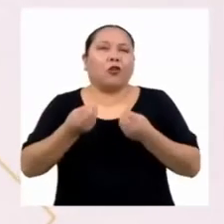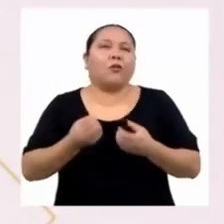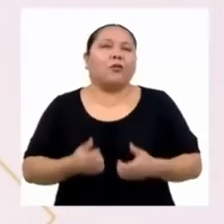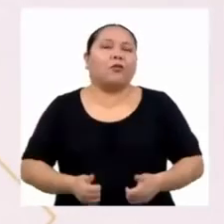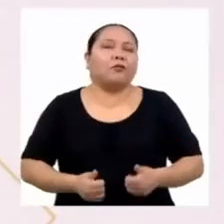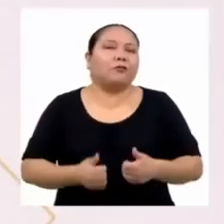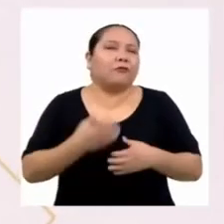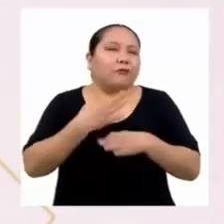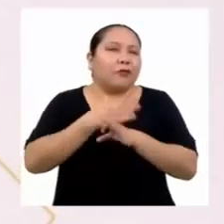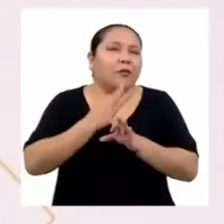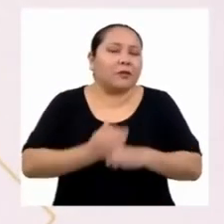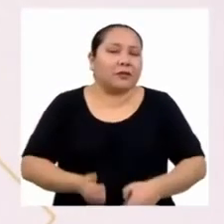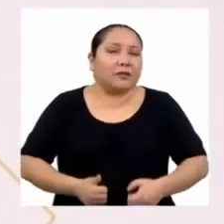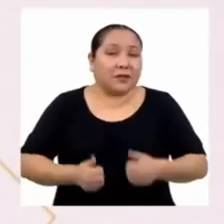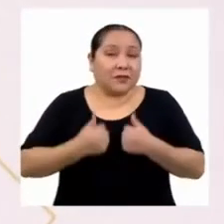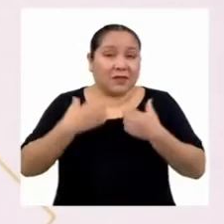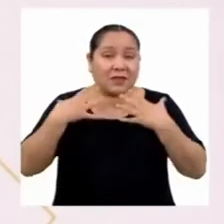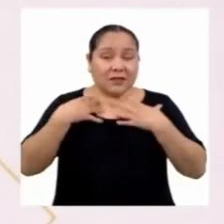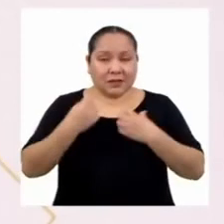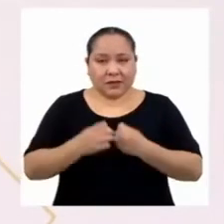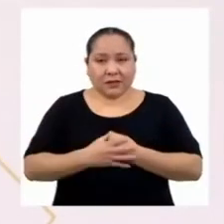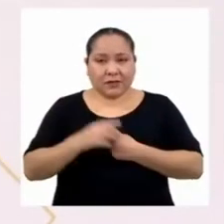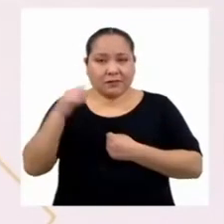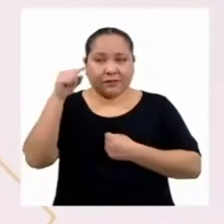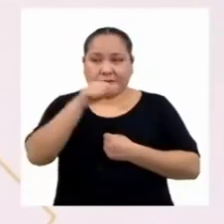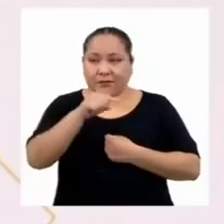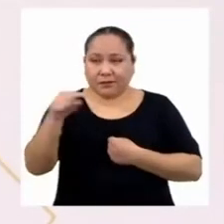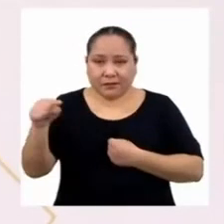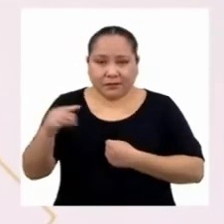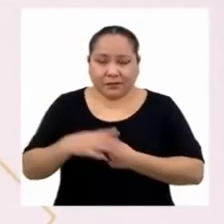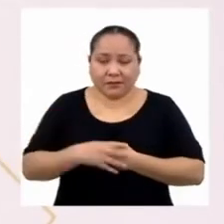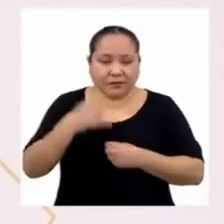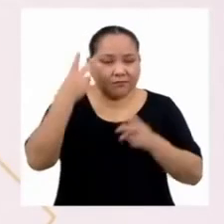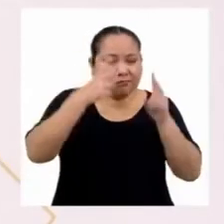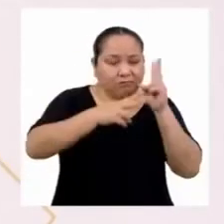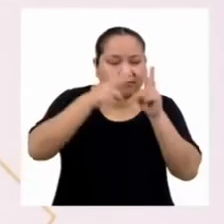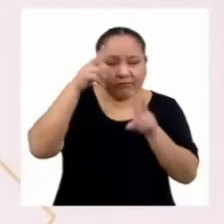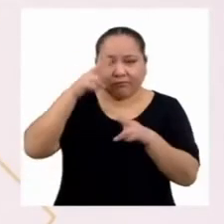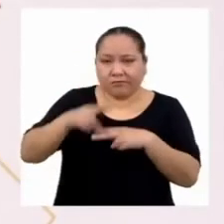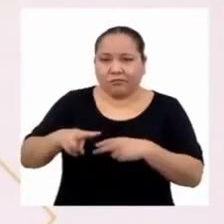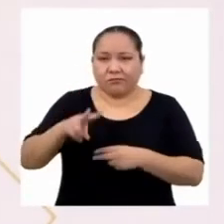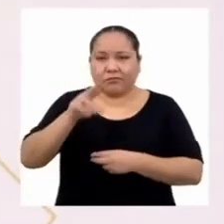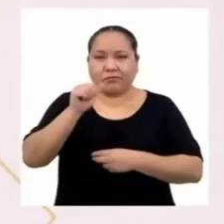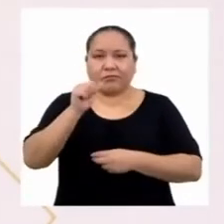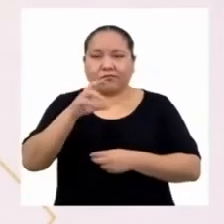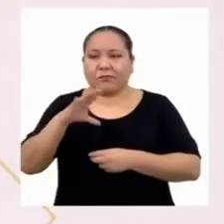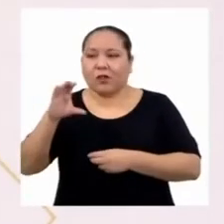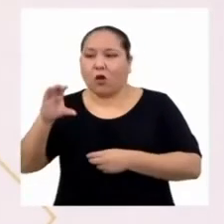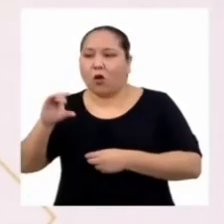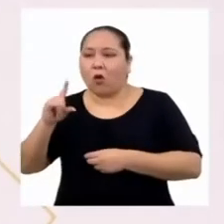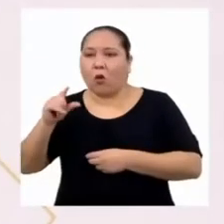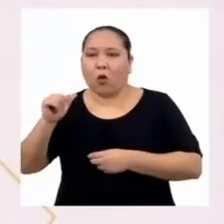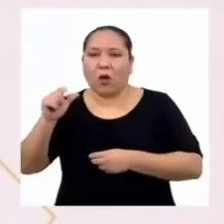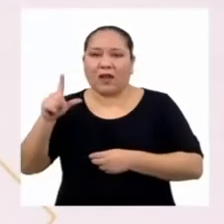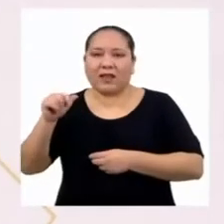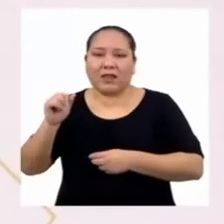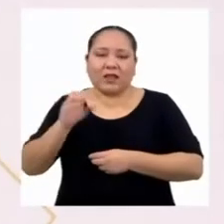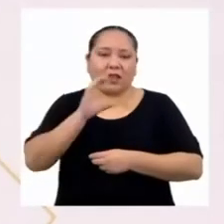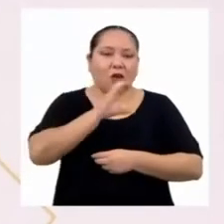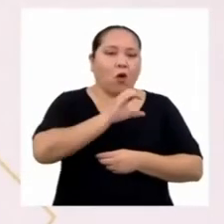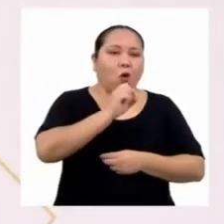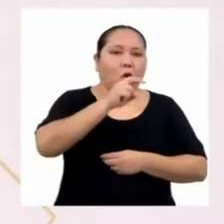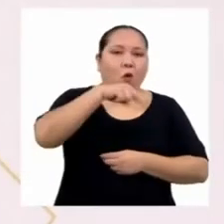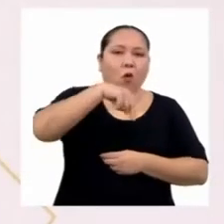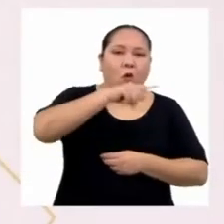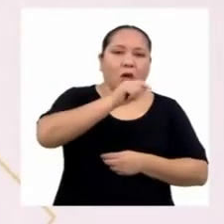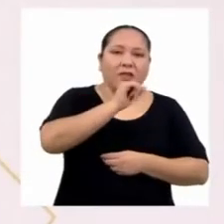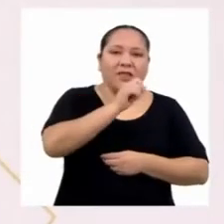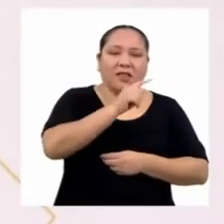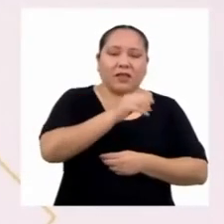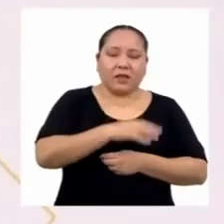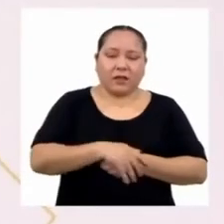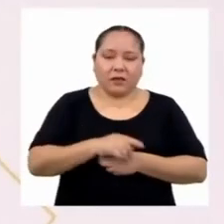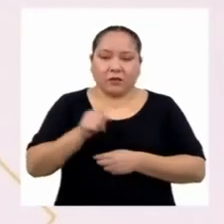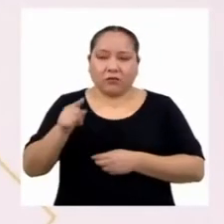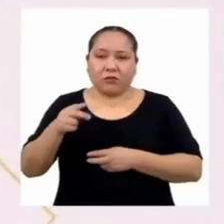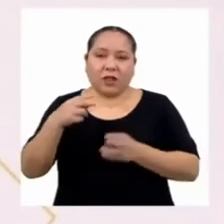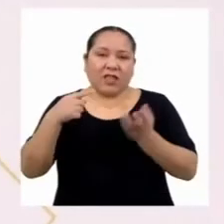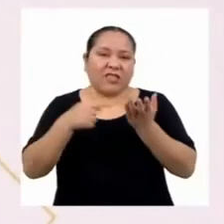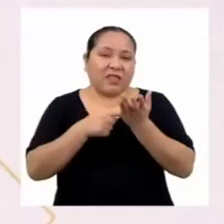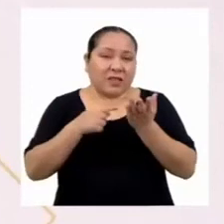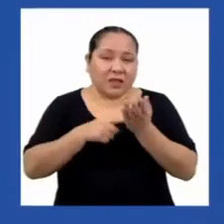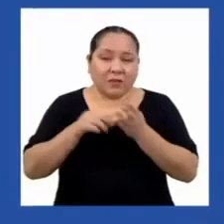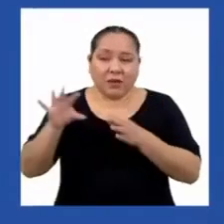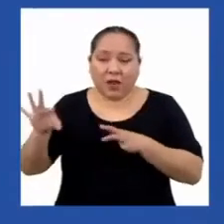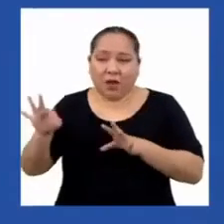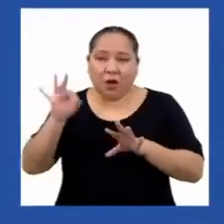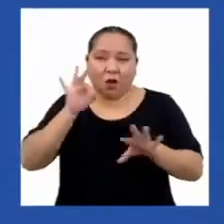vida saludable. A raíz de esto, identificamos variables cualitativas y cuantitativas. Empleamos una técnica para